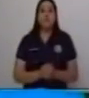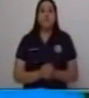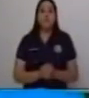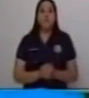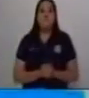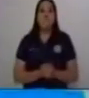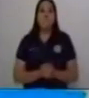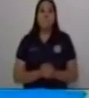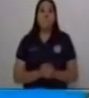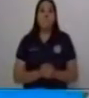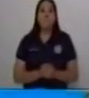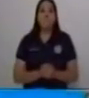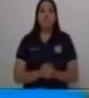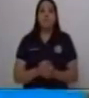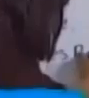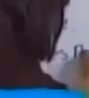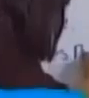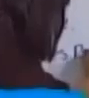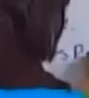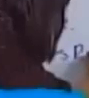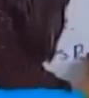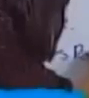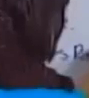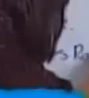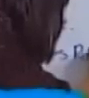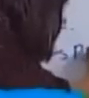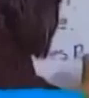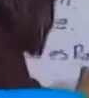es Raúl